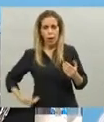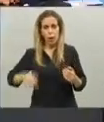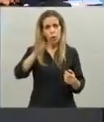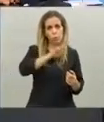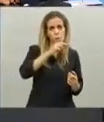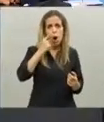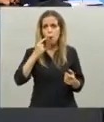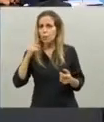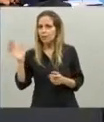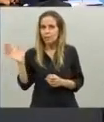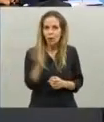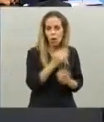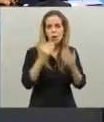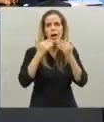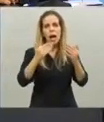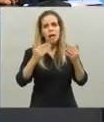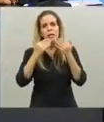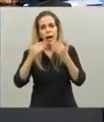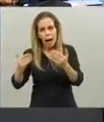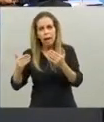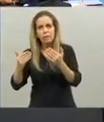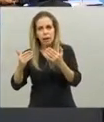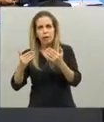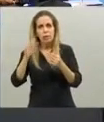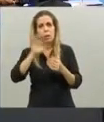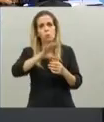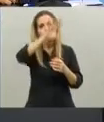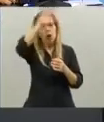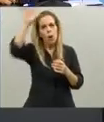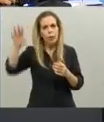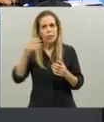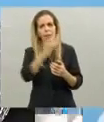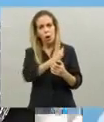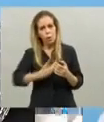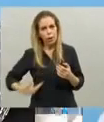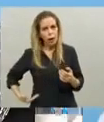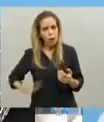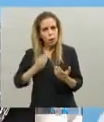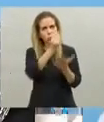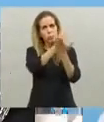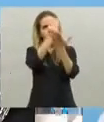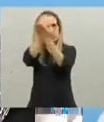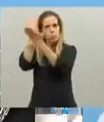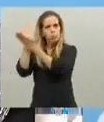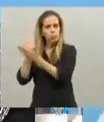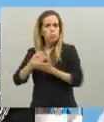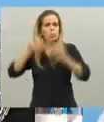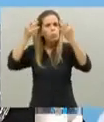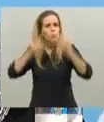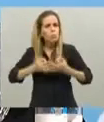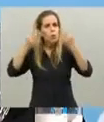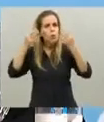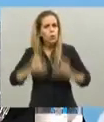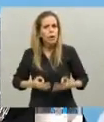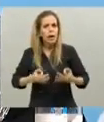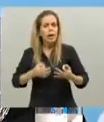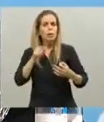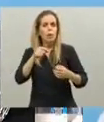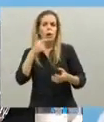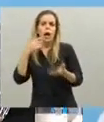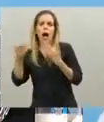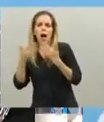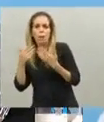y gobernadores que que han actuado muy bien y con mucha seriedad en sus provincias hoy hablaba con Coqui